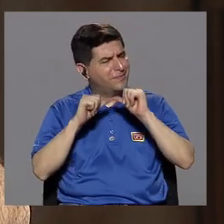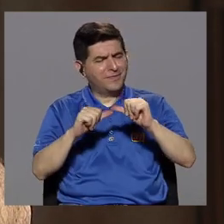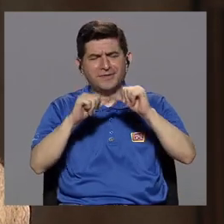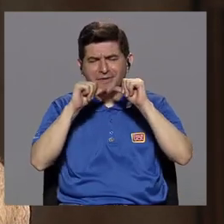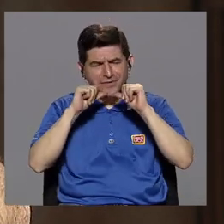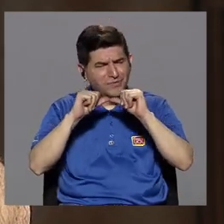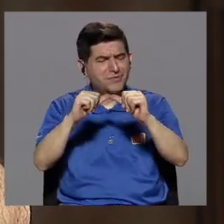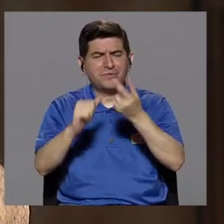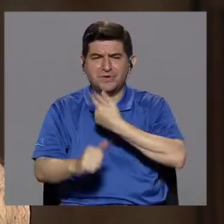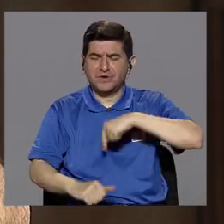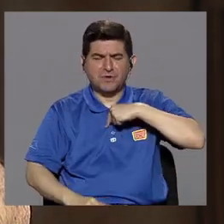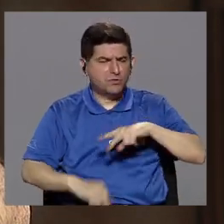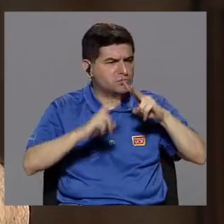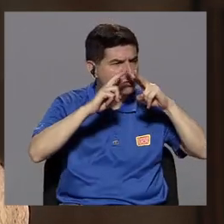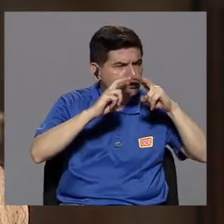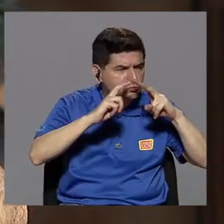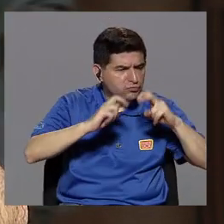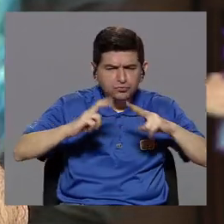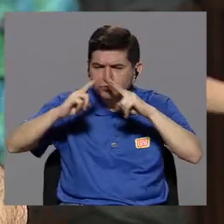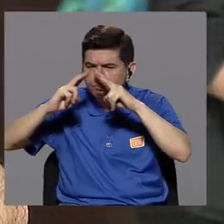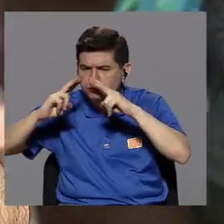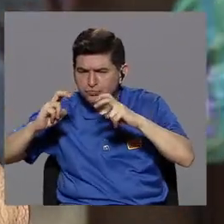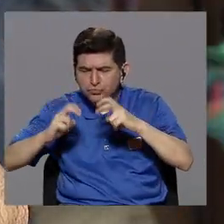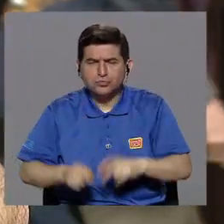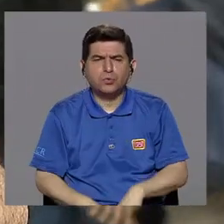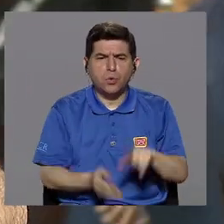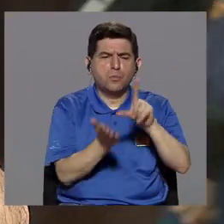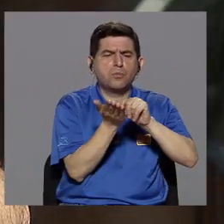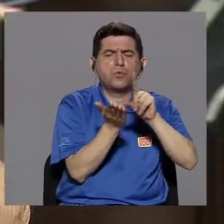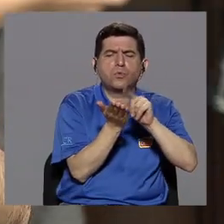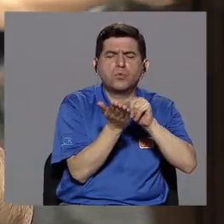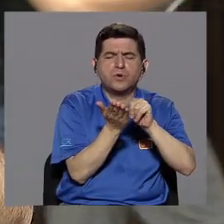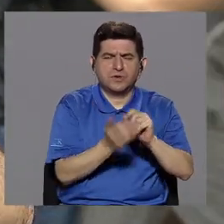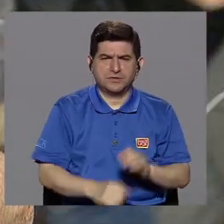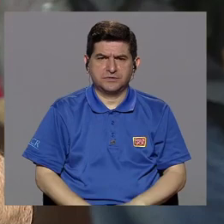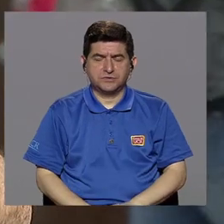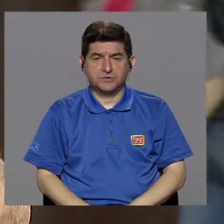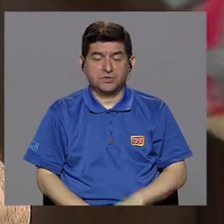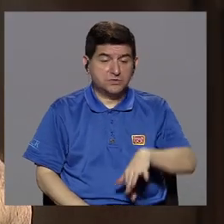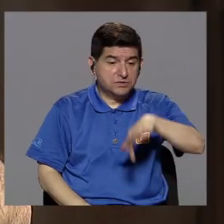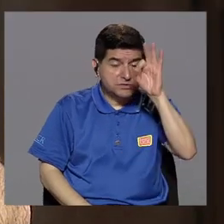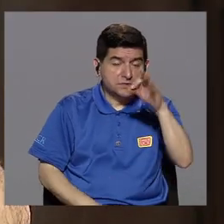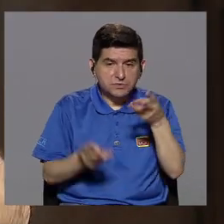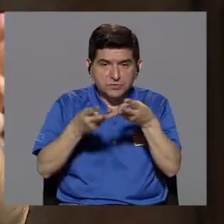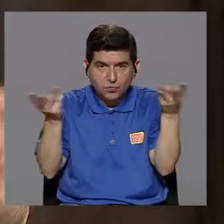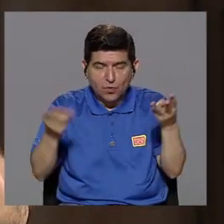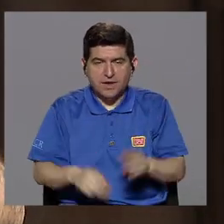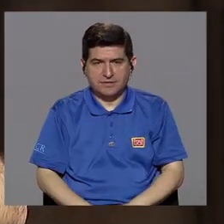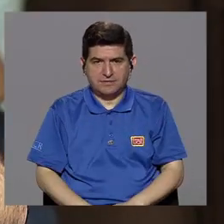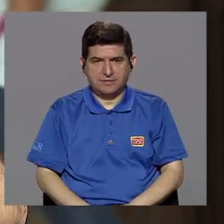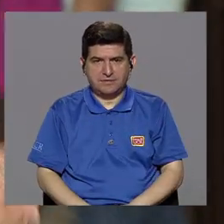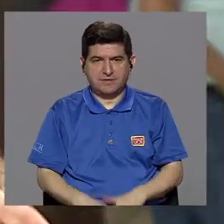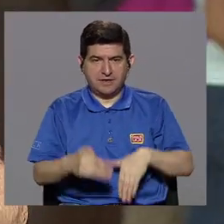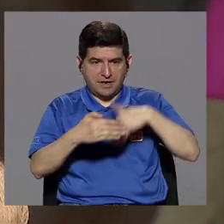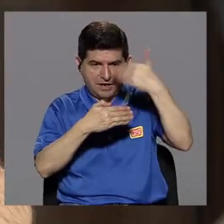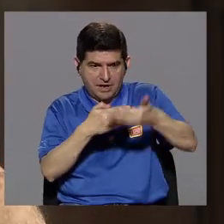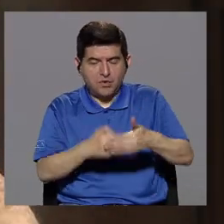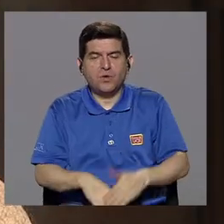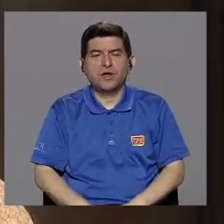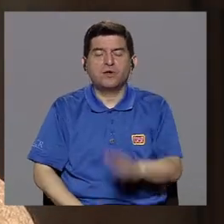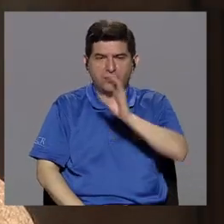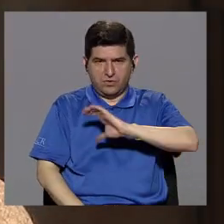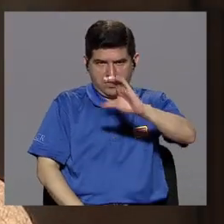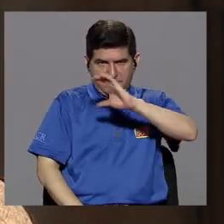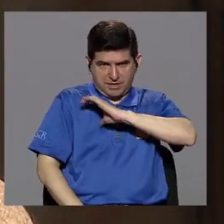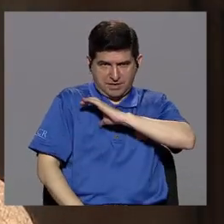Constantemente estamos revisando el material que se publica, se hace una selección de ese material, se filtra en términos de su